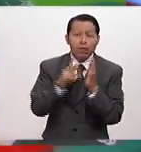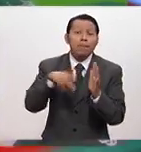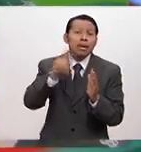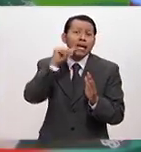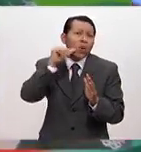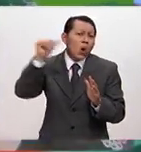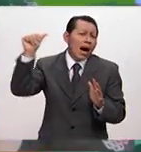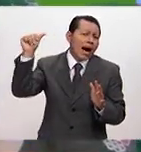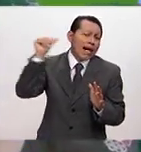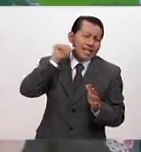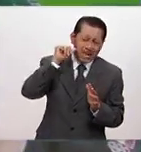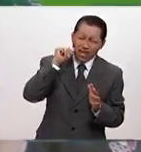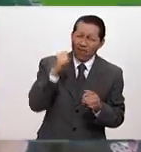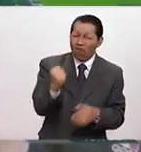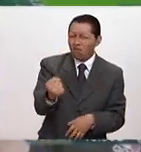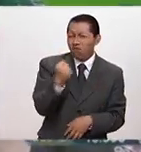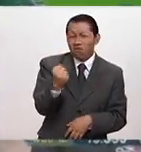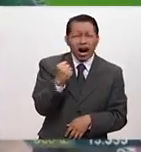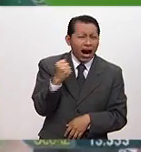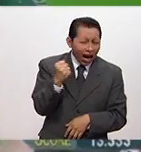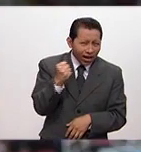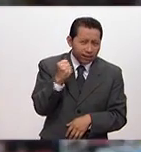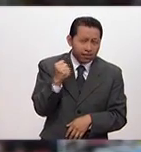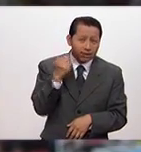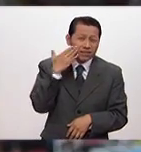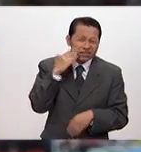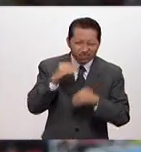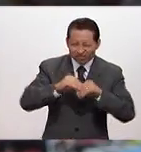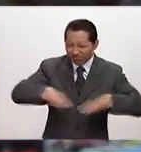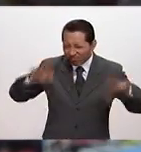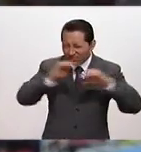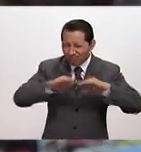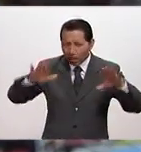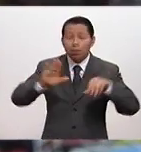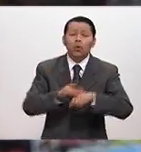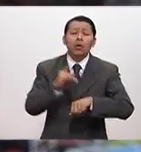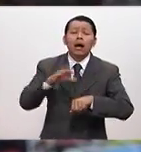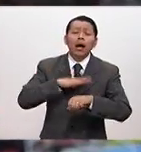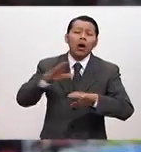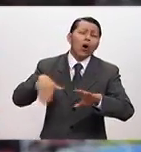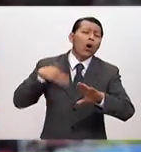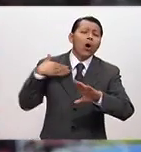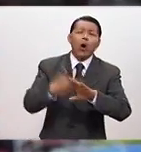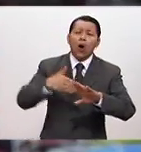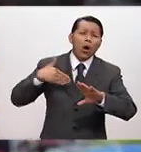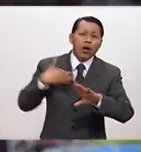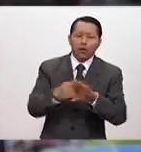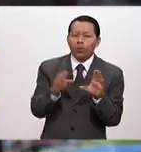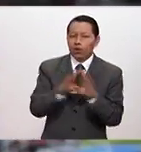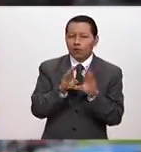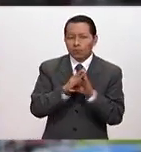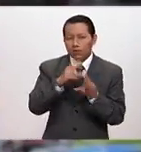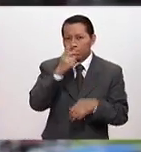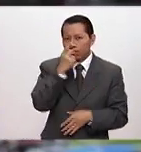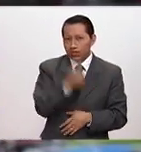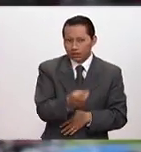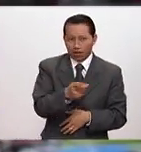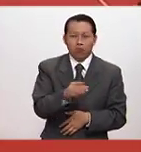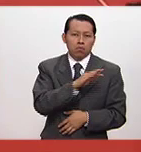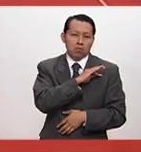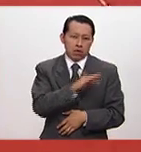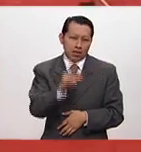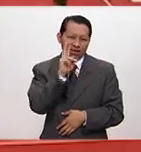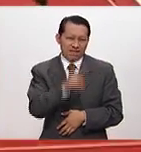volvió una locura en las redes sociales porque todos los haters, estos que odian, estos que atacan, la empezaron a dedicar, si tú puedes, la complexión